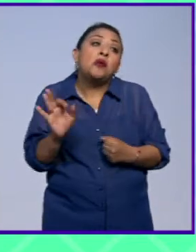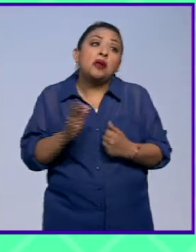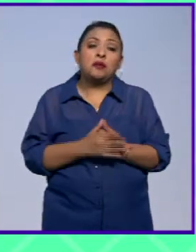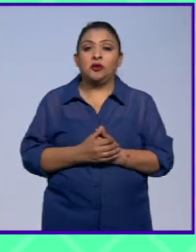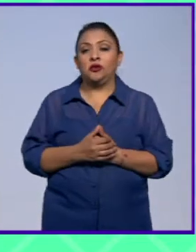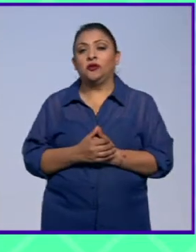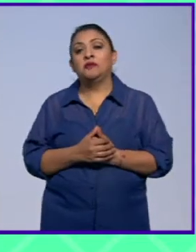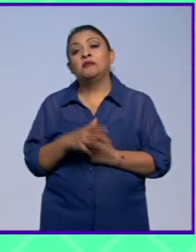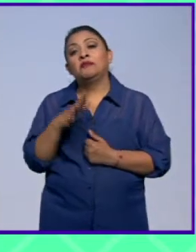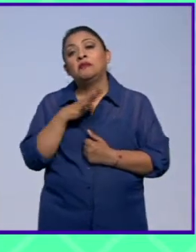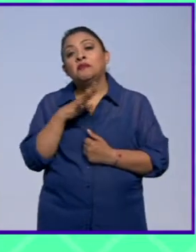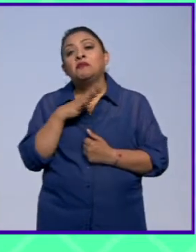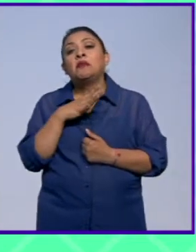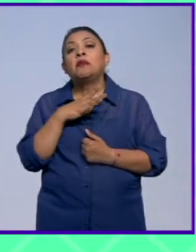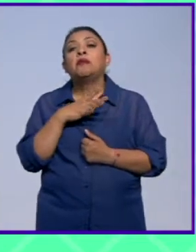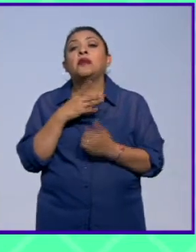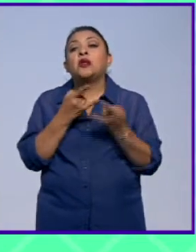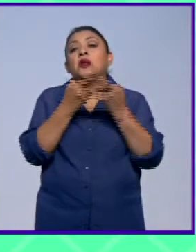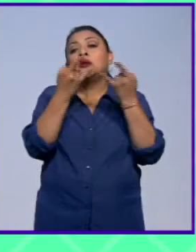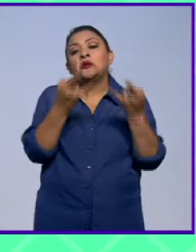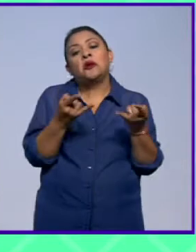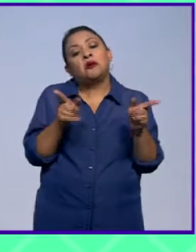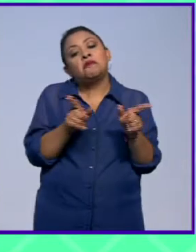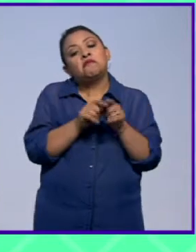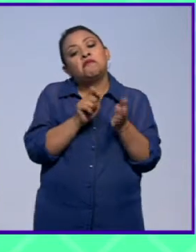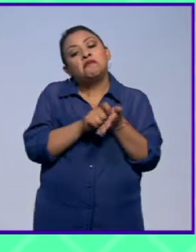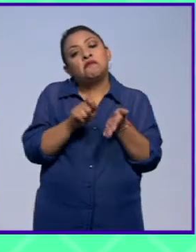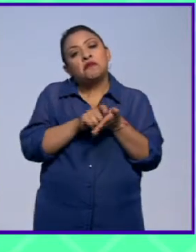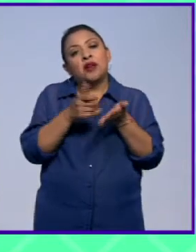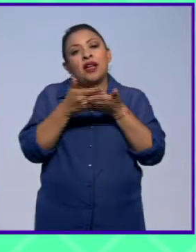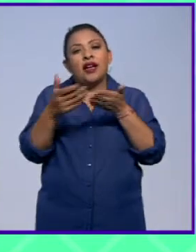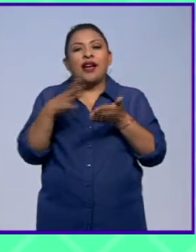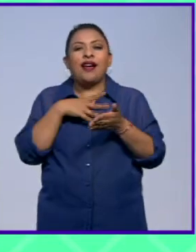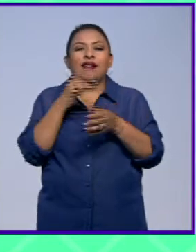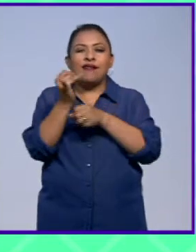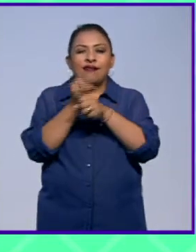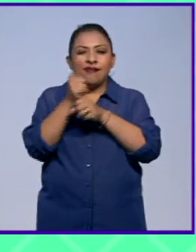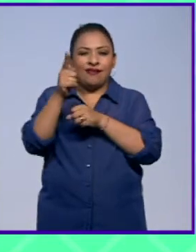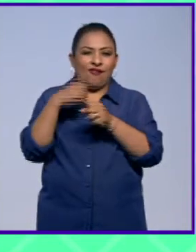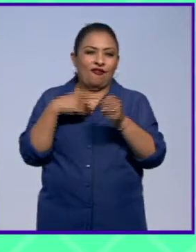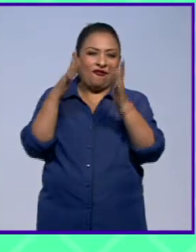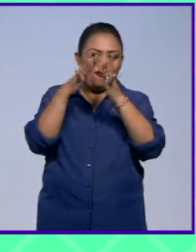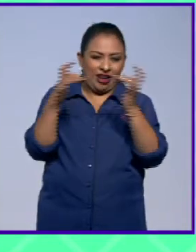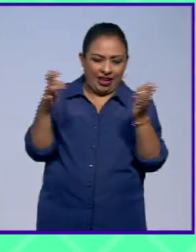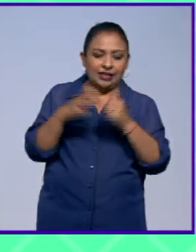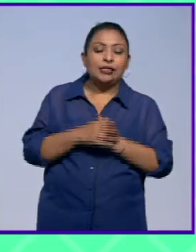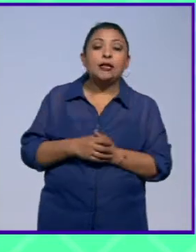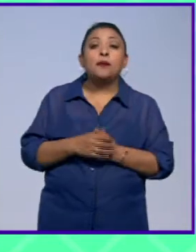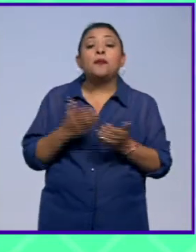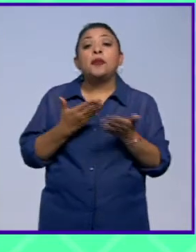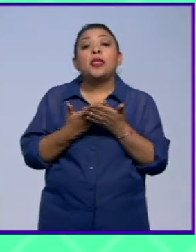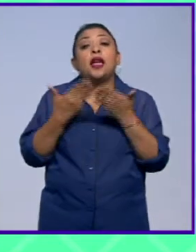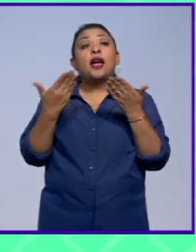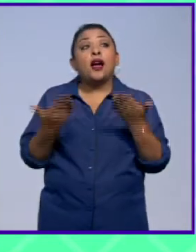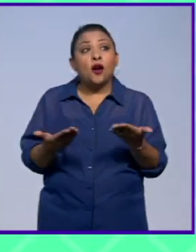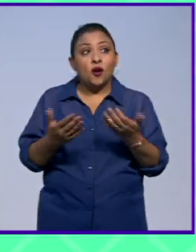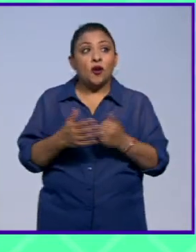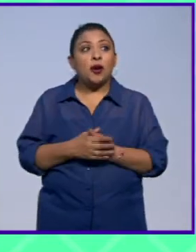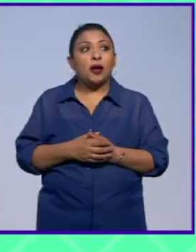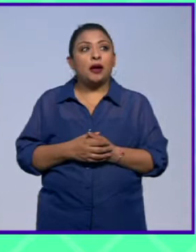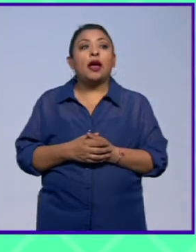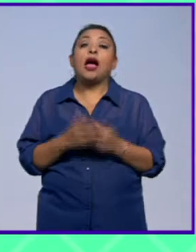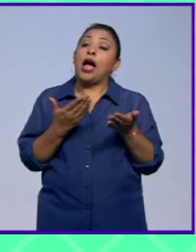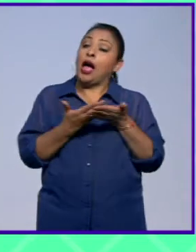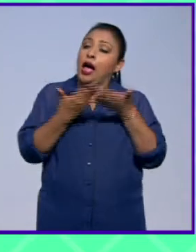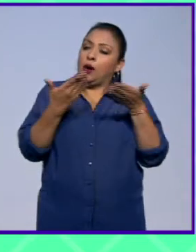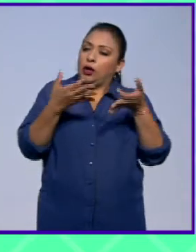Terminamos por lo menos un par de cuentos Laura continuamos con esta serie de reportajes que nos traes de Francia y ahora y ahora para ser